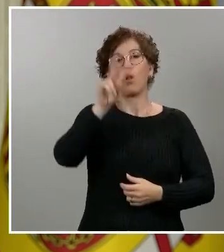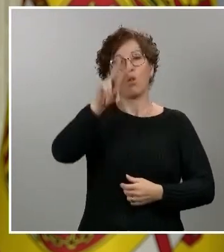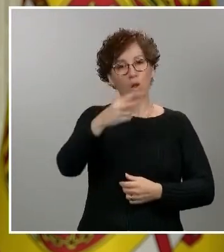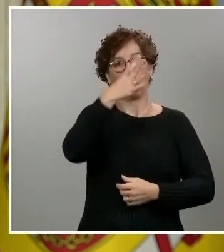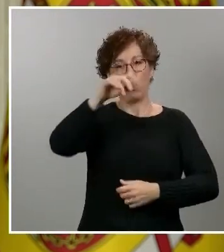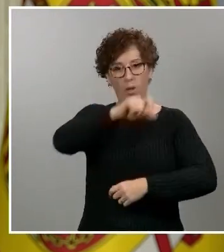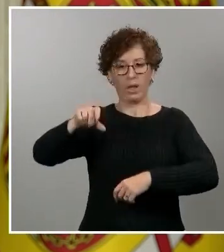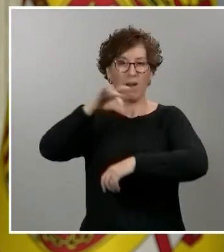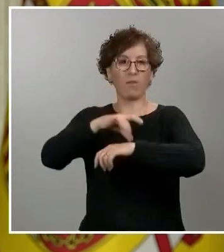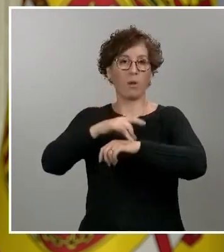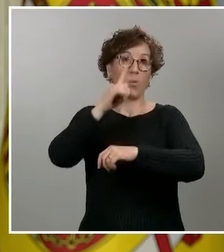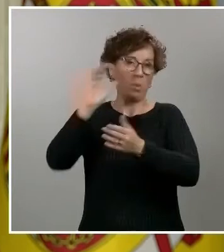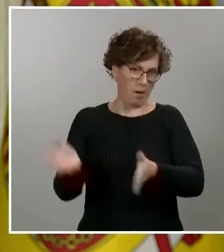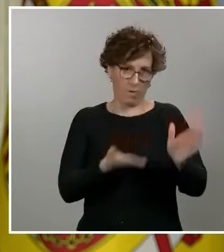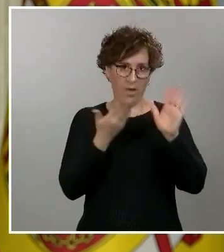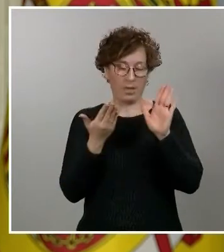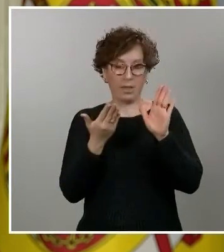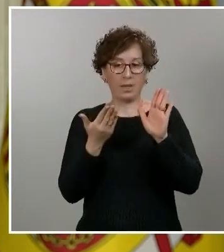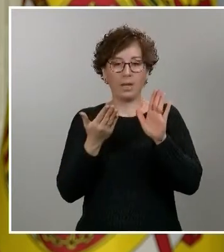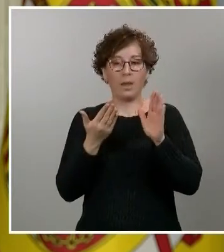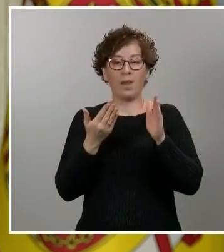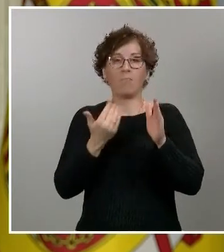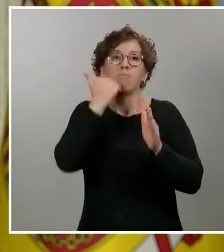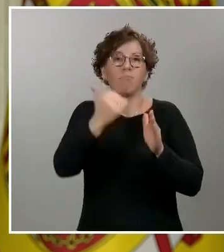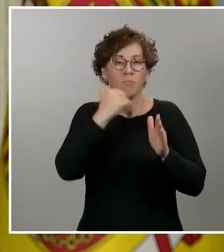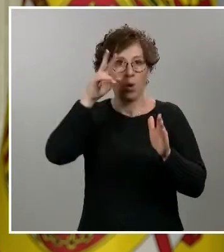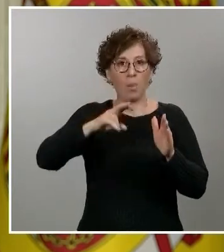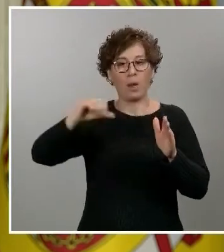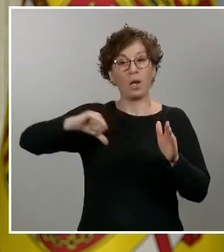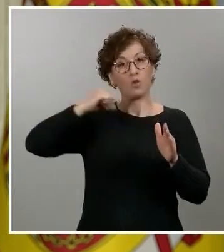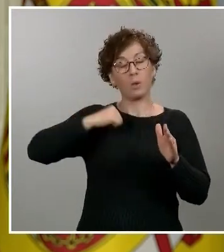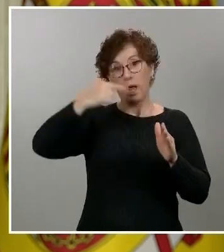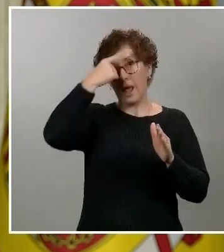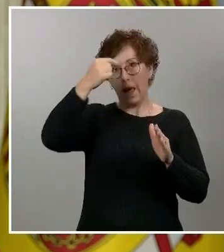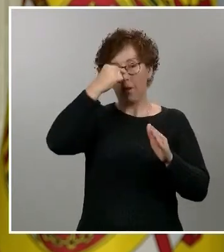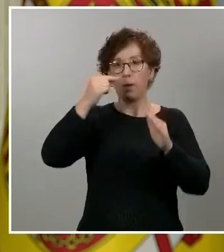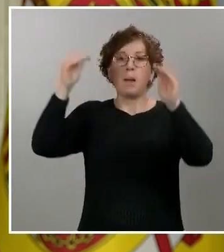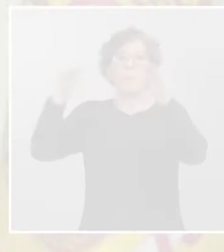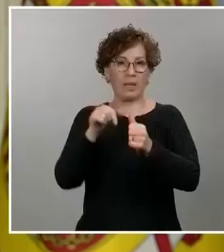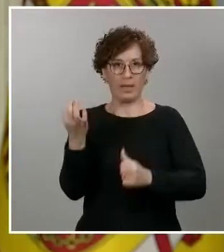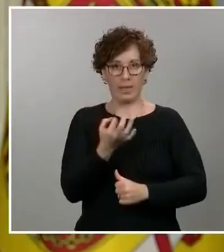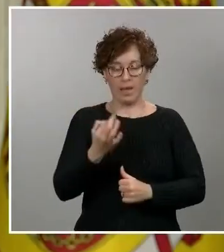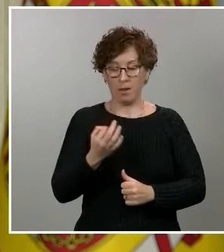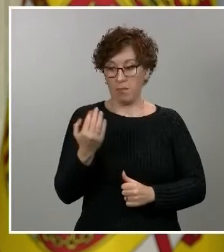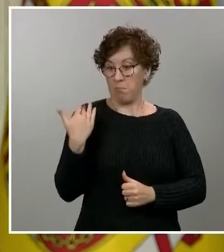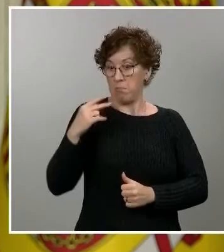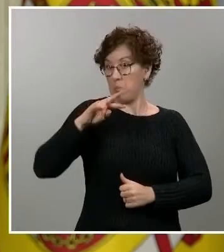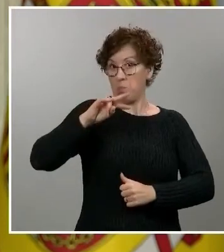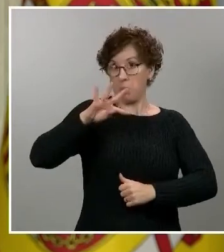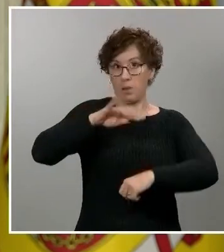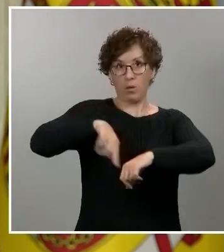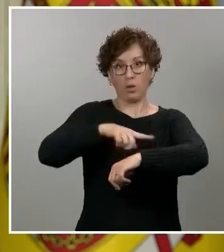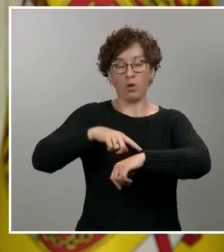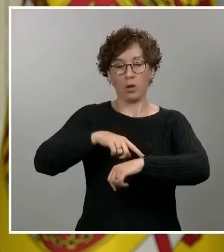y servirán para descongestionar el hospital de Ávila en caso de ser preciso en los próximos días. El número de personas